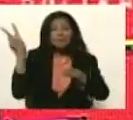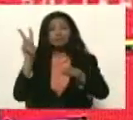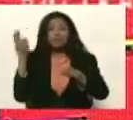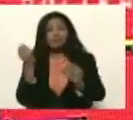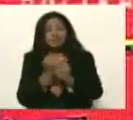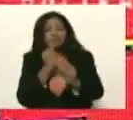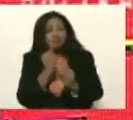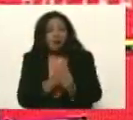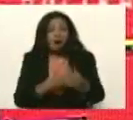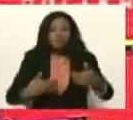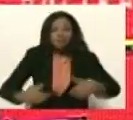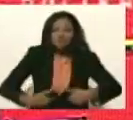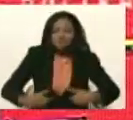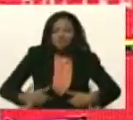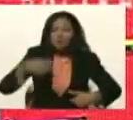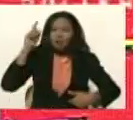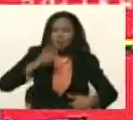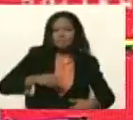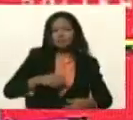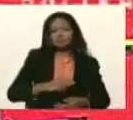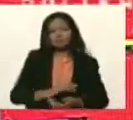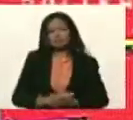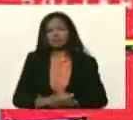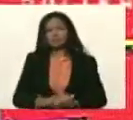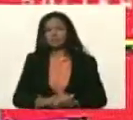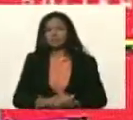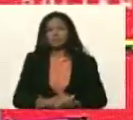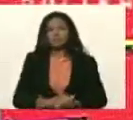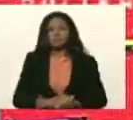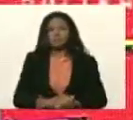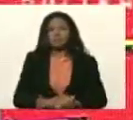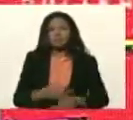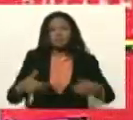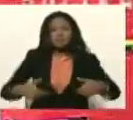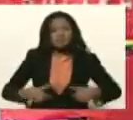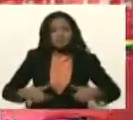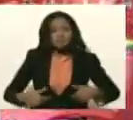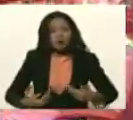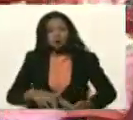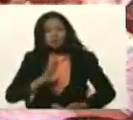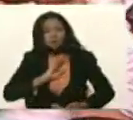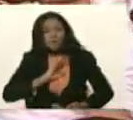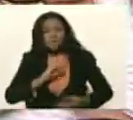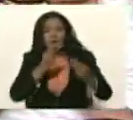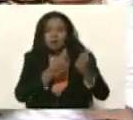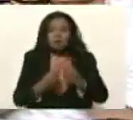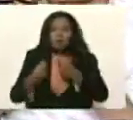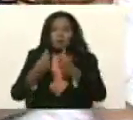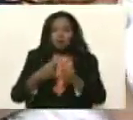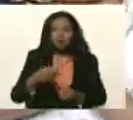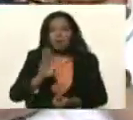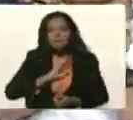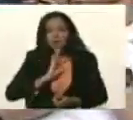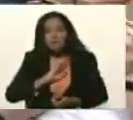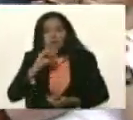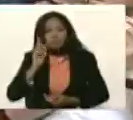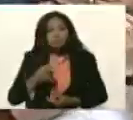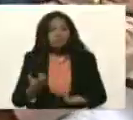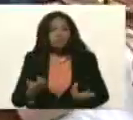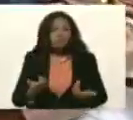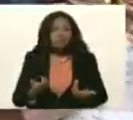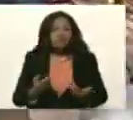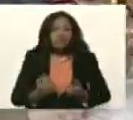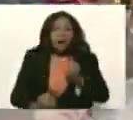trabajo del esfuerzo del esfuerzo propio de los recursos propios de la